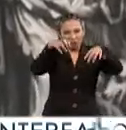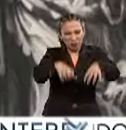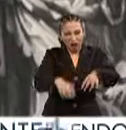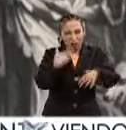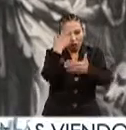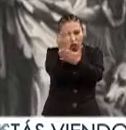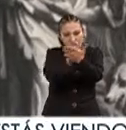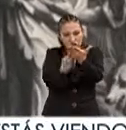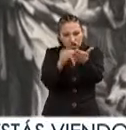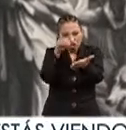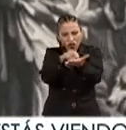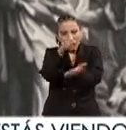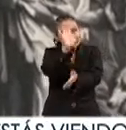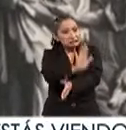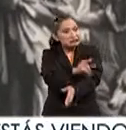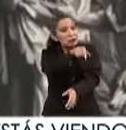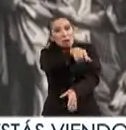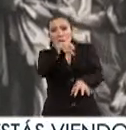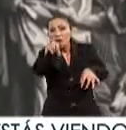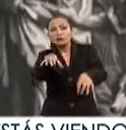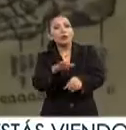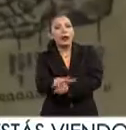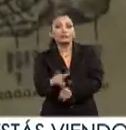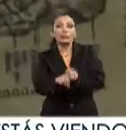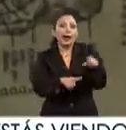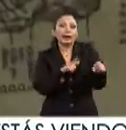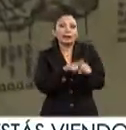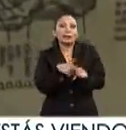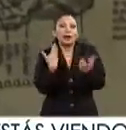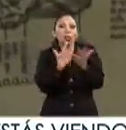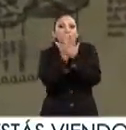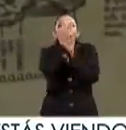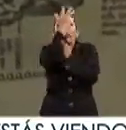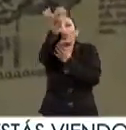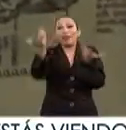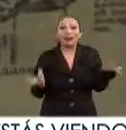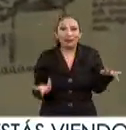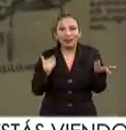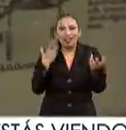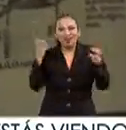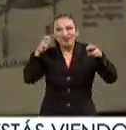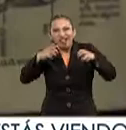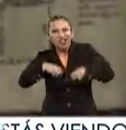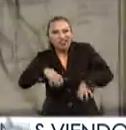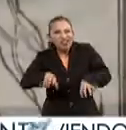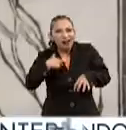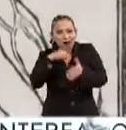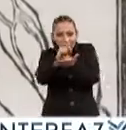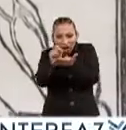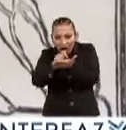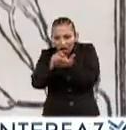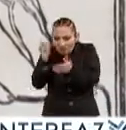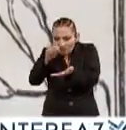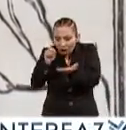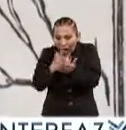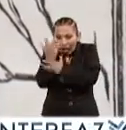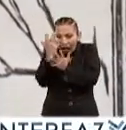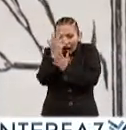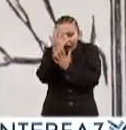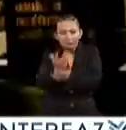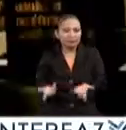bosquejadas como monstruos no eran más que animales dramatizados y embravecidos por la pluma que los describía.